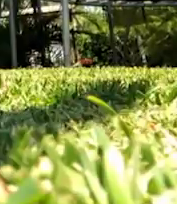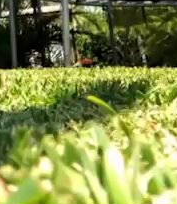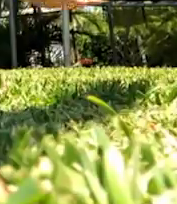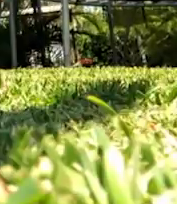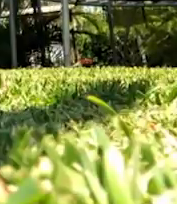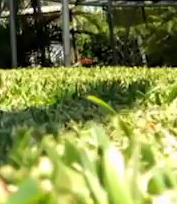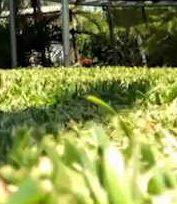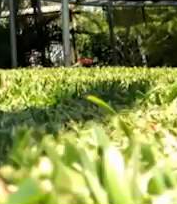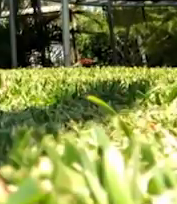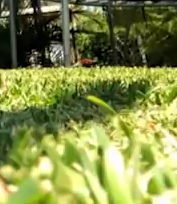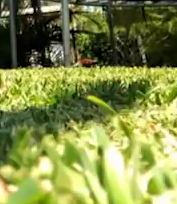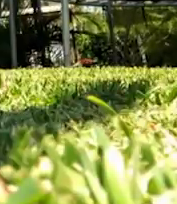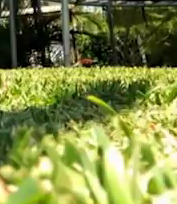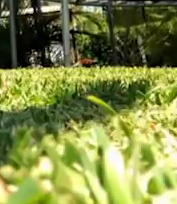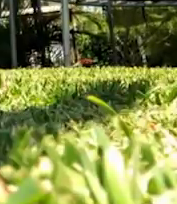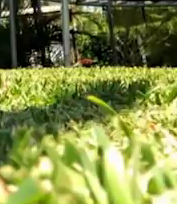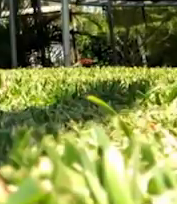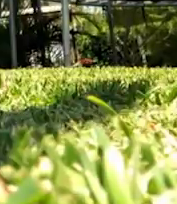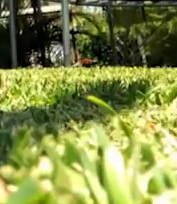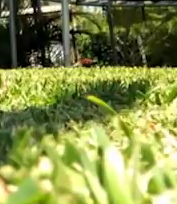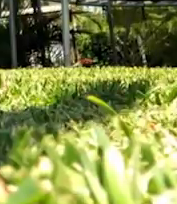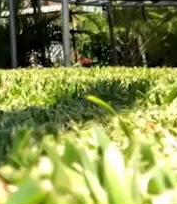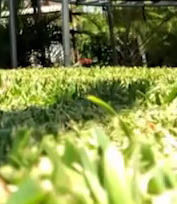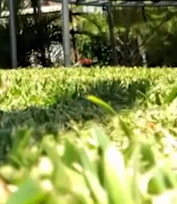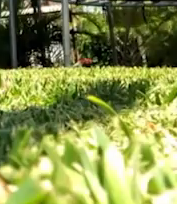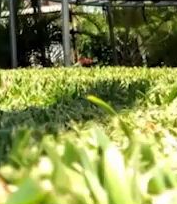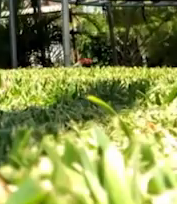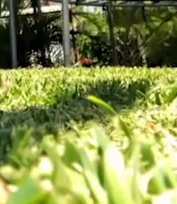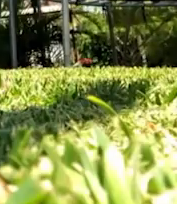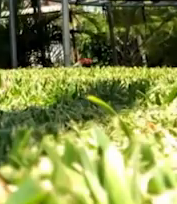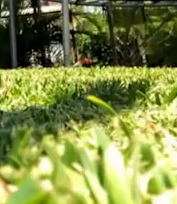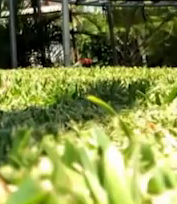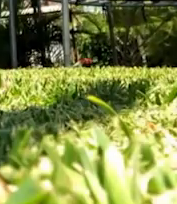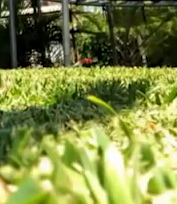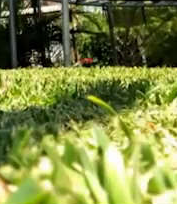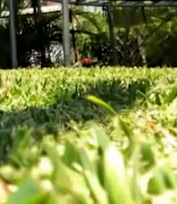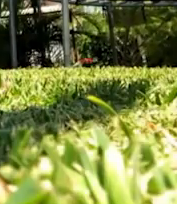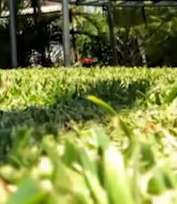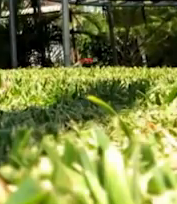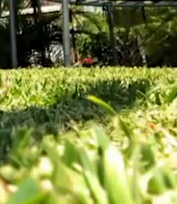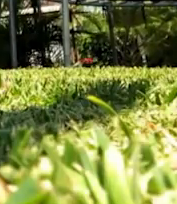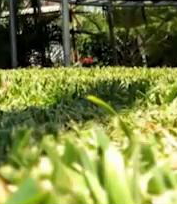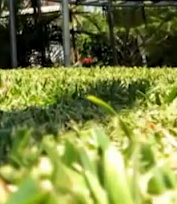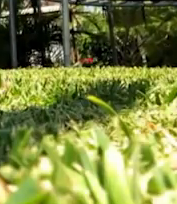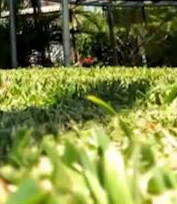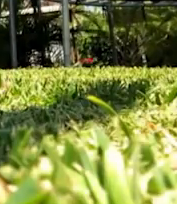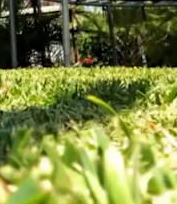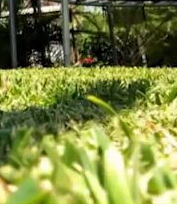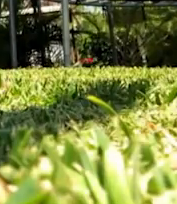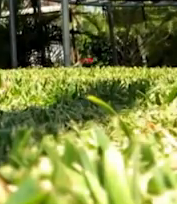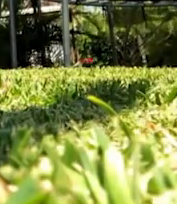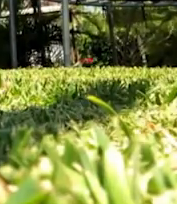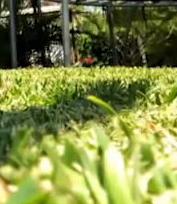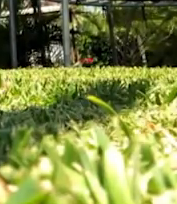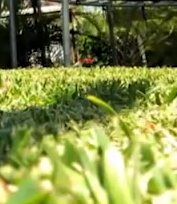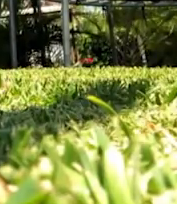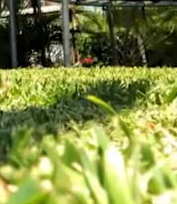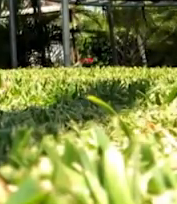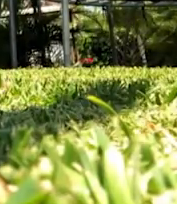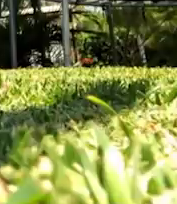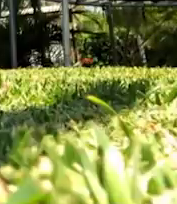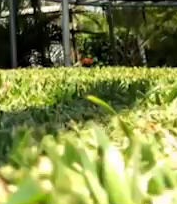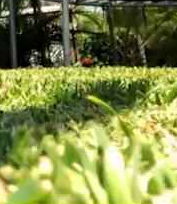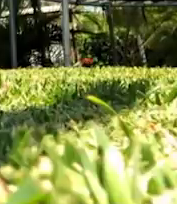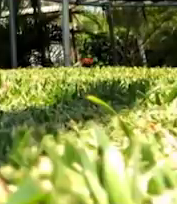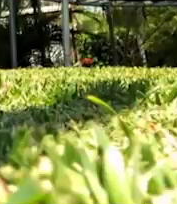Nos relajamos un poco. Ahora vamos a estirar el cuello. El cuello es de las partes más ricas para estirar. Vamos a